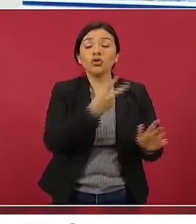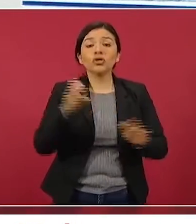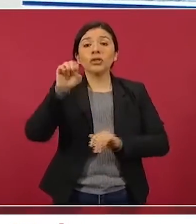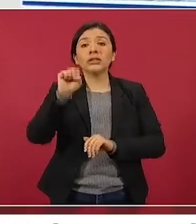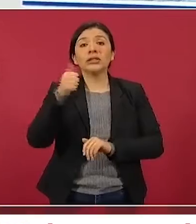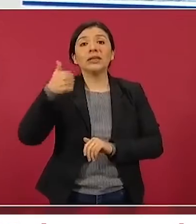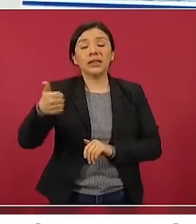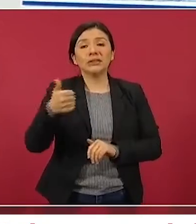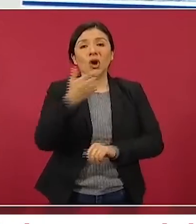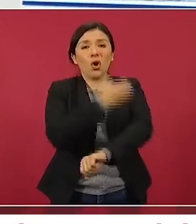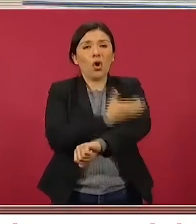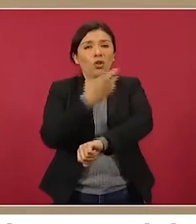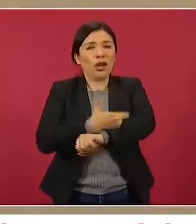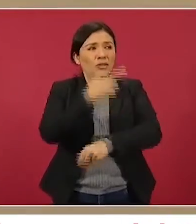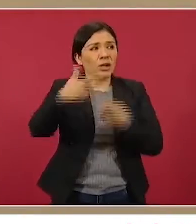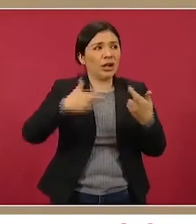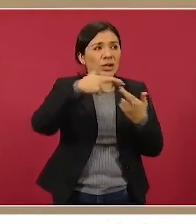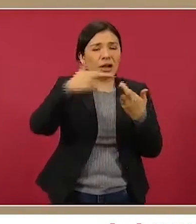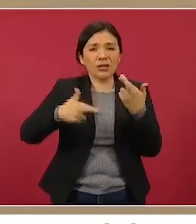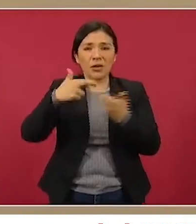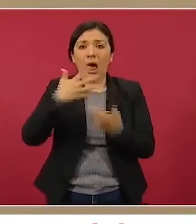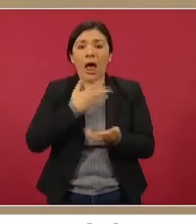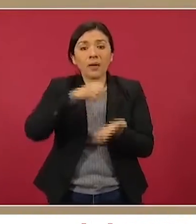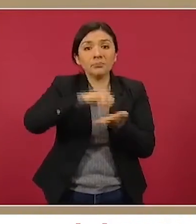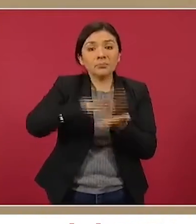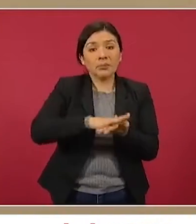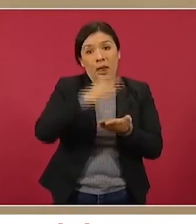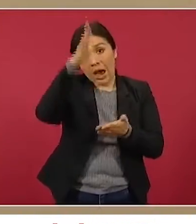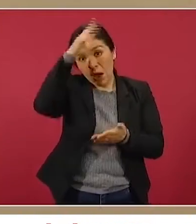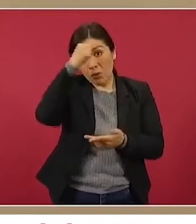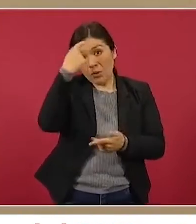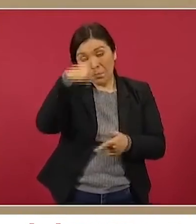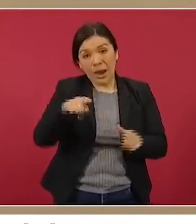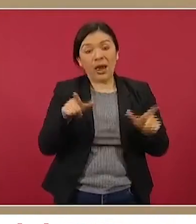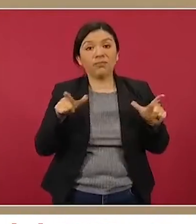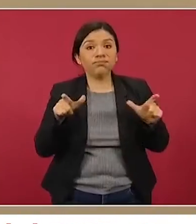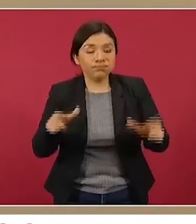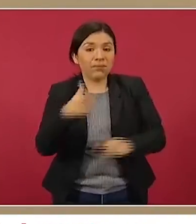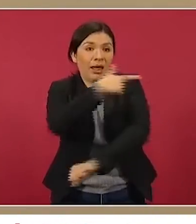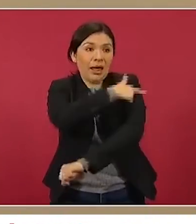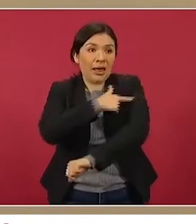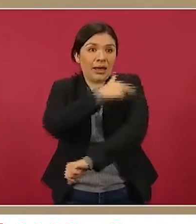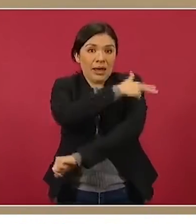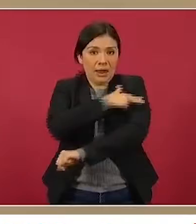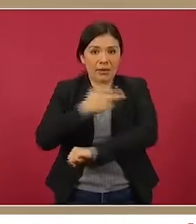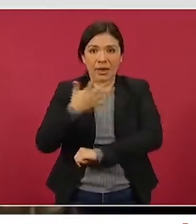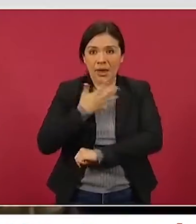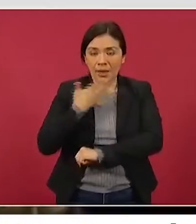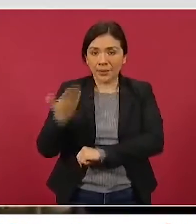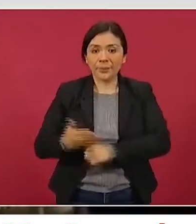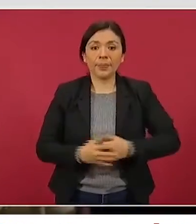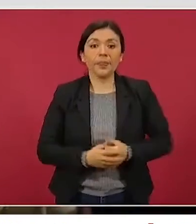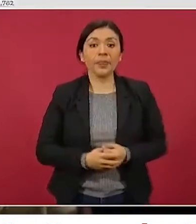regionales que están establecidas para el despliegue de la Guardia Nacional. Adelante.